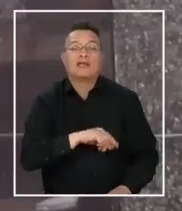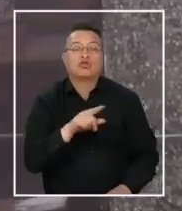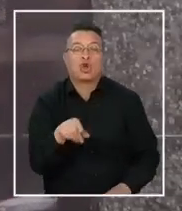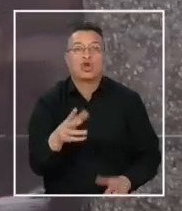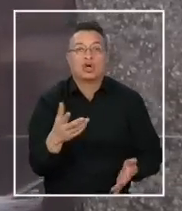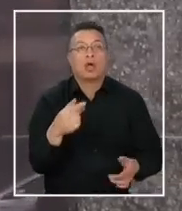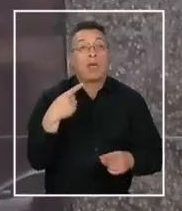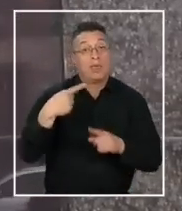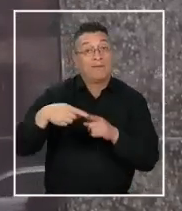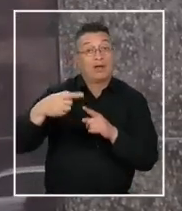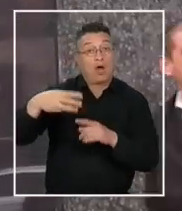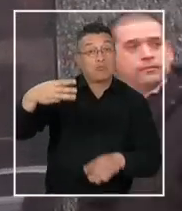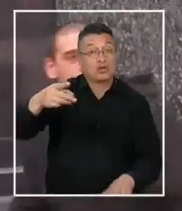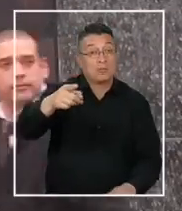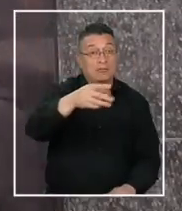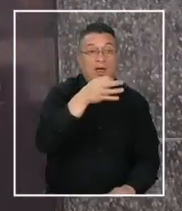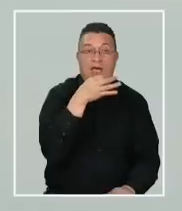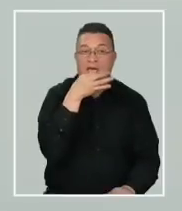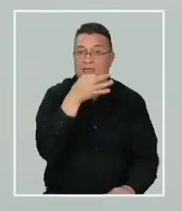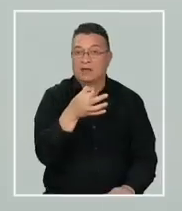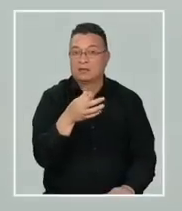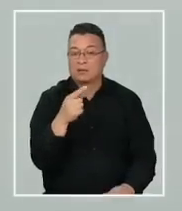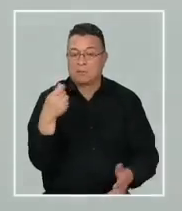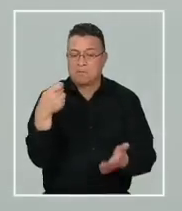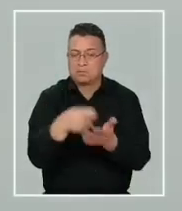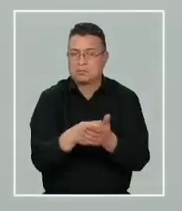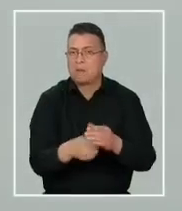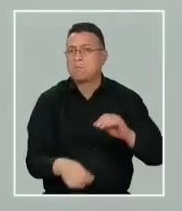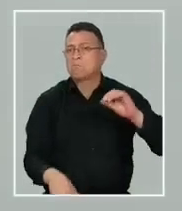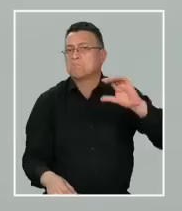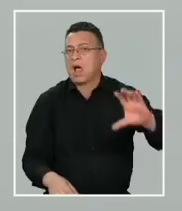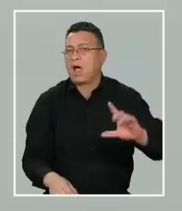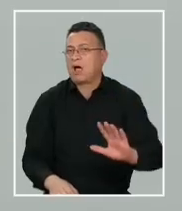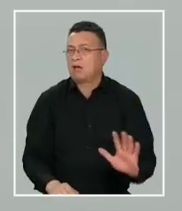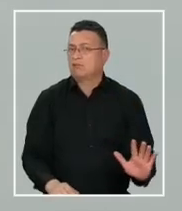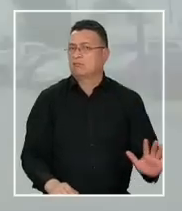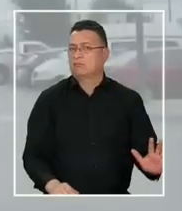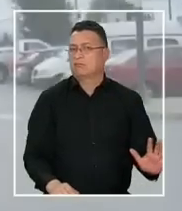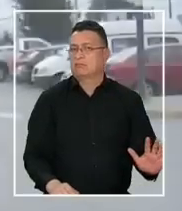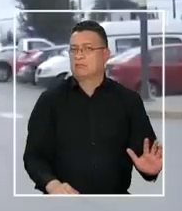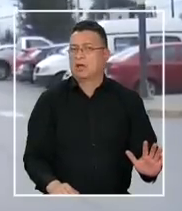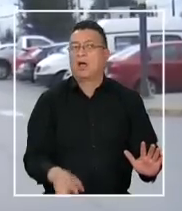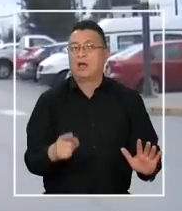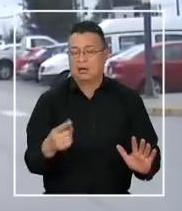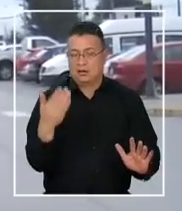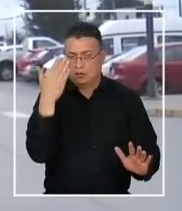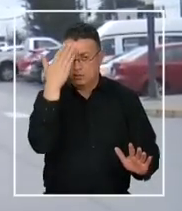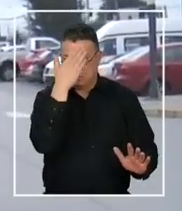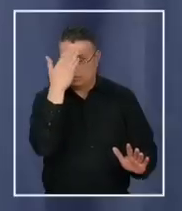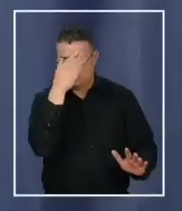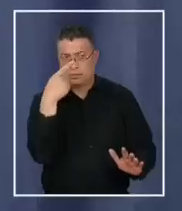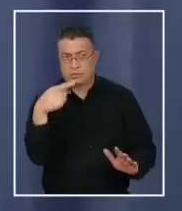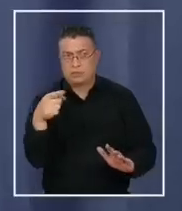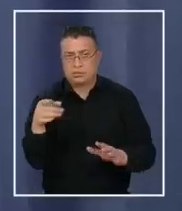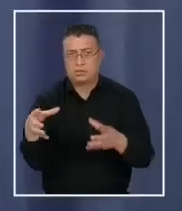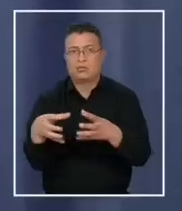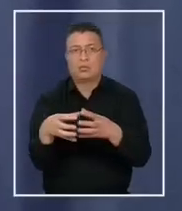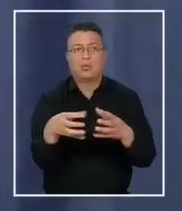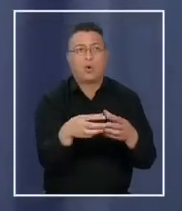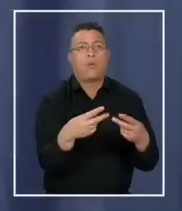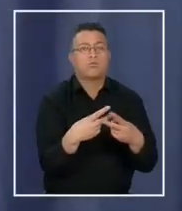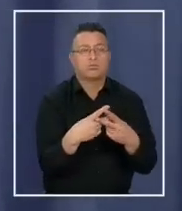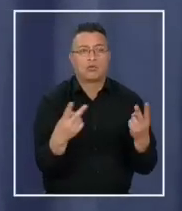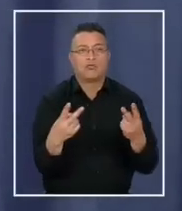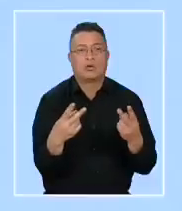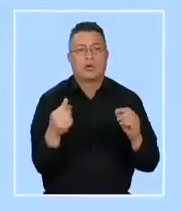distintos municipios insisten en que el precio final es mayor. Costos que preocupan a diversos organismos públicos,